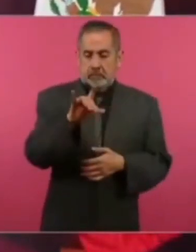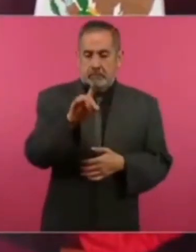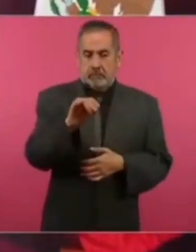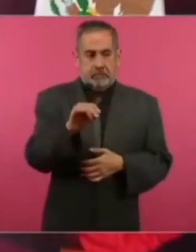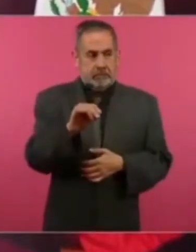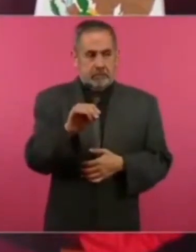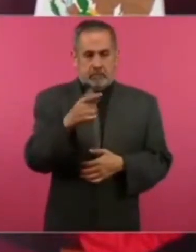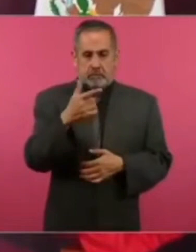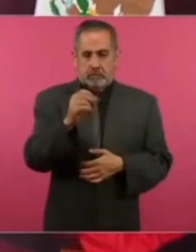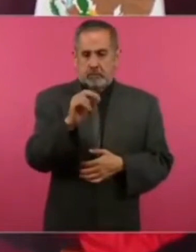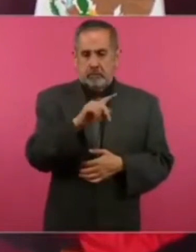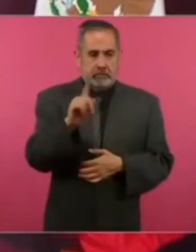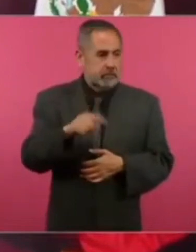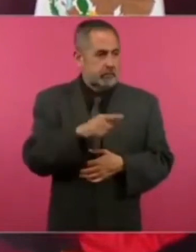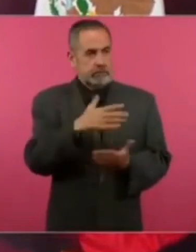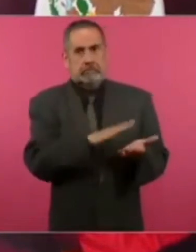hijo